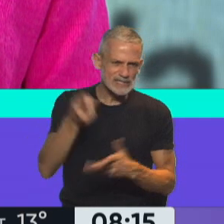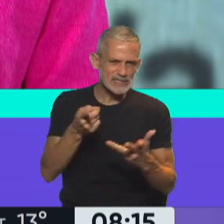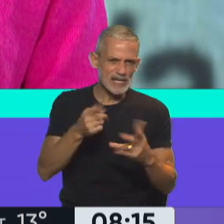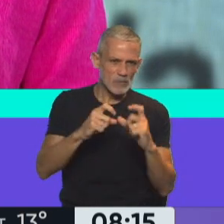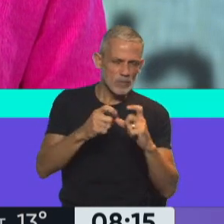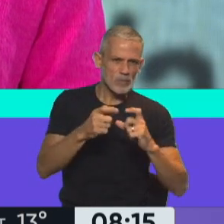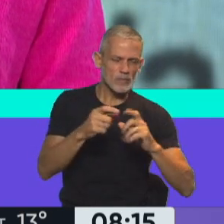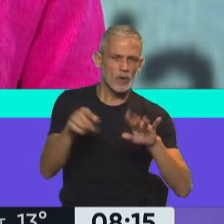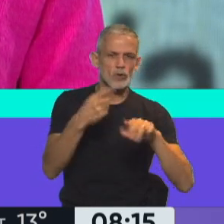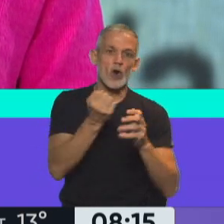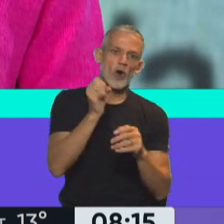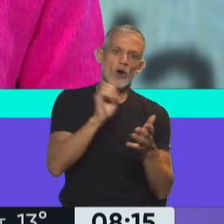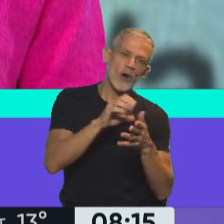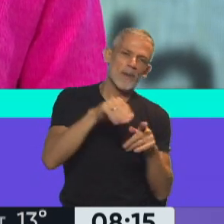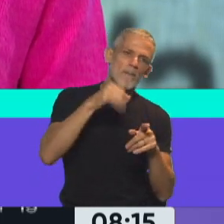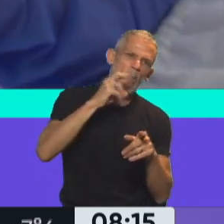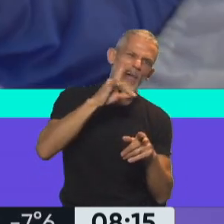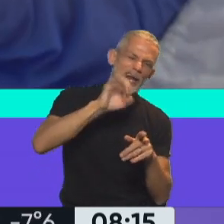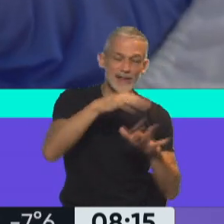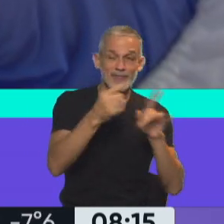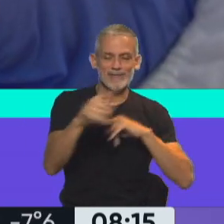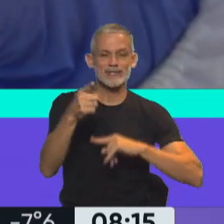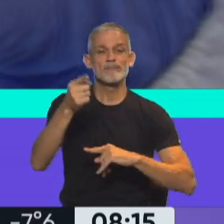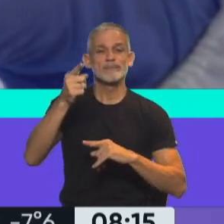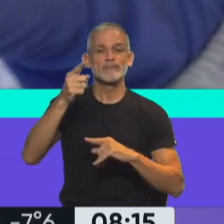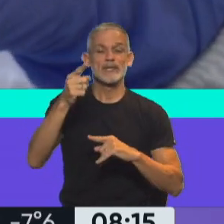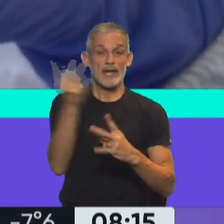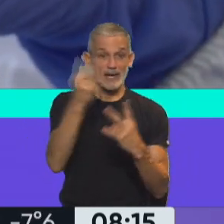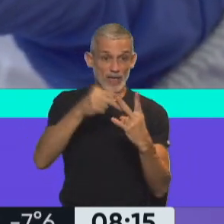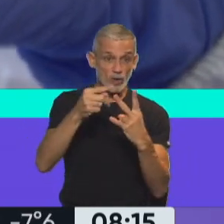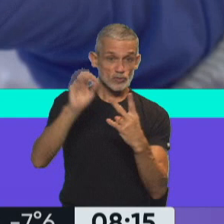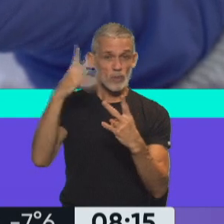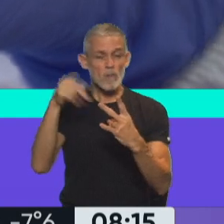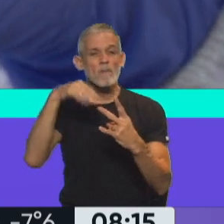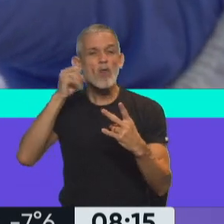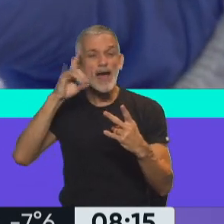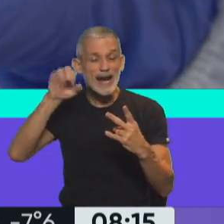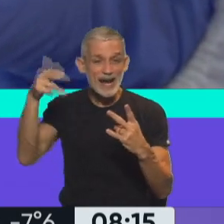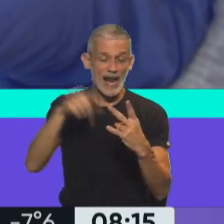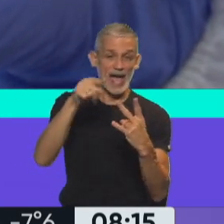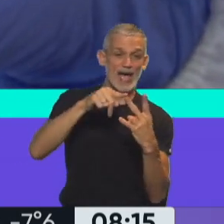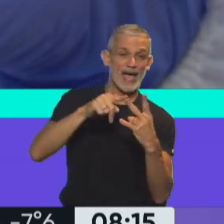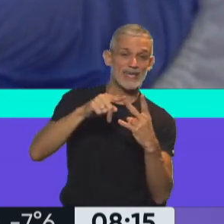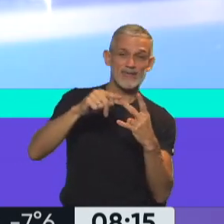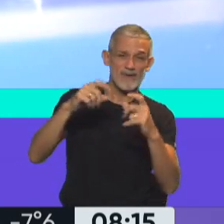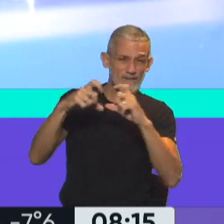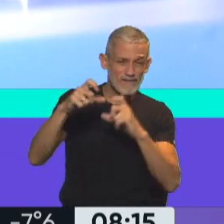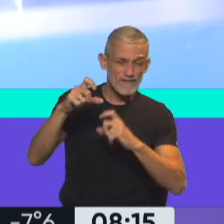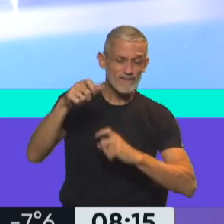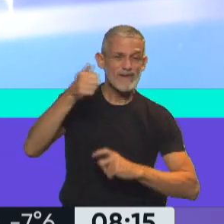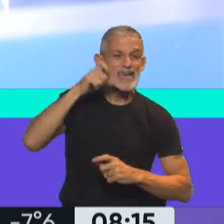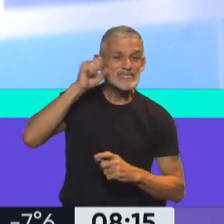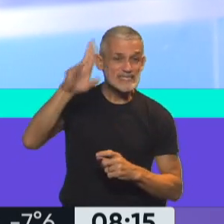nombre moderna es de otra vacuna, pero la verdad es que esas dos, Pfizer y Moderna, han hecho una plataforma muy innovadora que no teníamos en el mundo